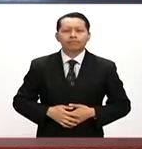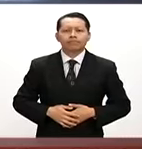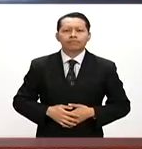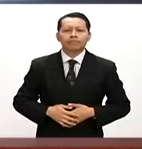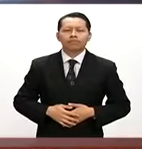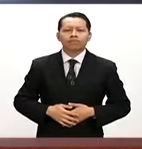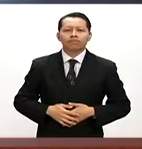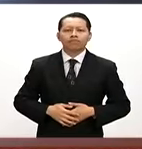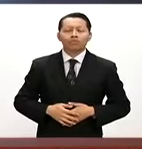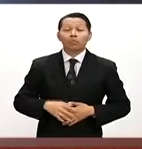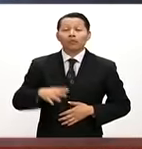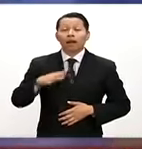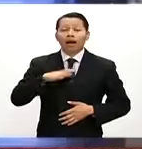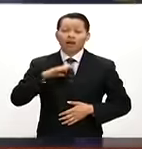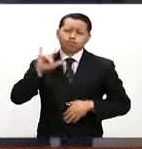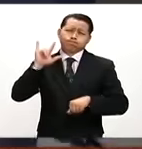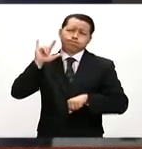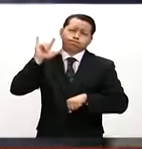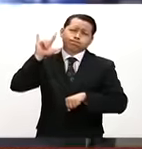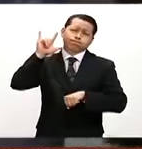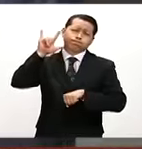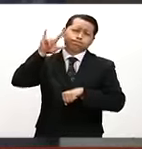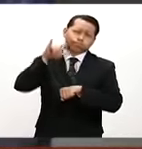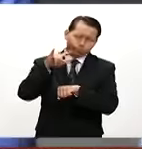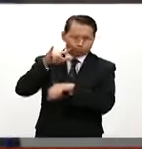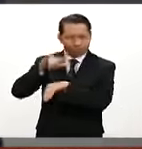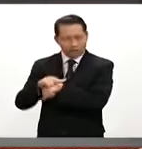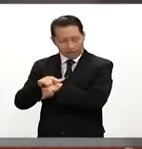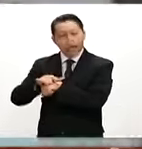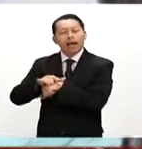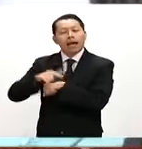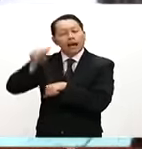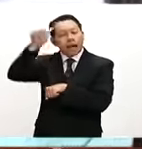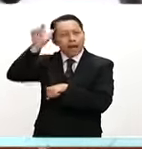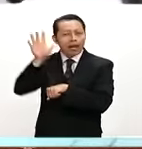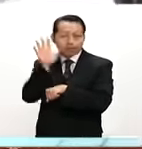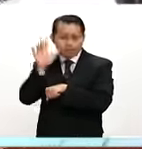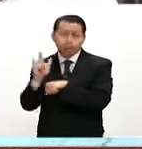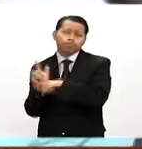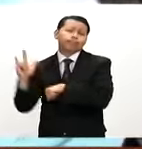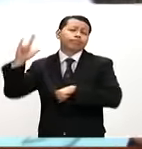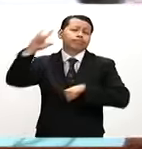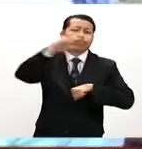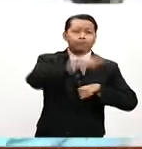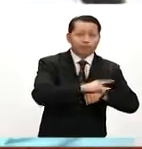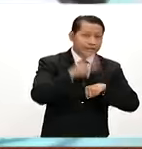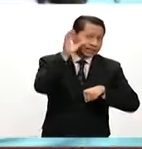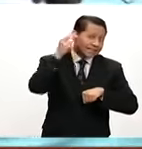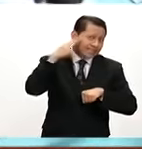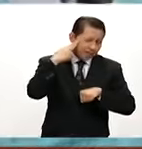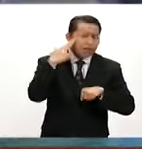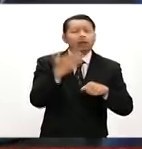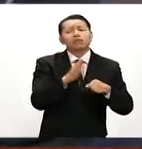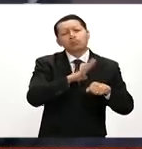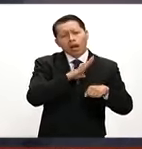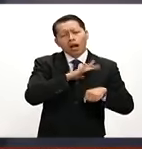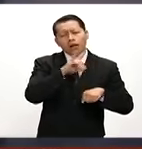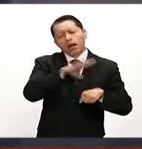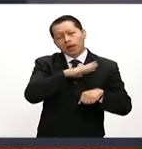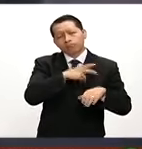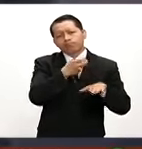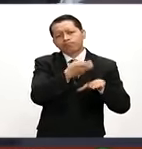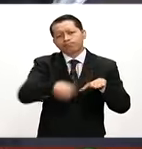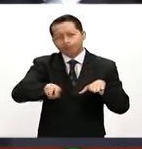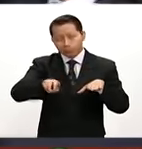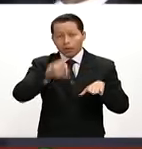Luego de 18 horas de vuelo con una escala en Alaska, el presidente Enrique Peña Nieto aterrizó acompañado por su esposa Angélica Rivera en el